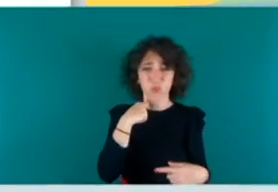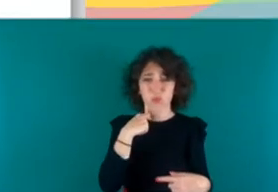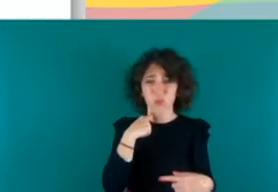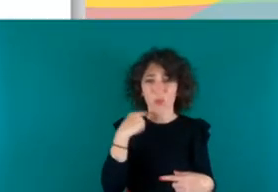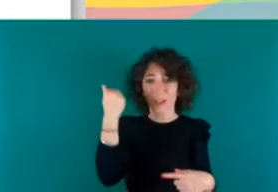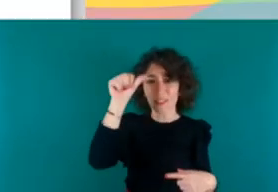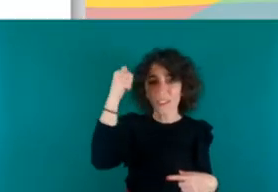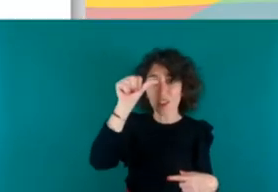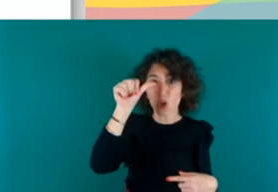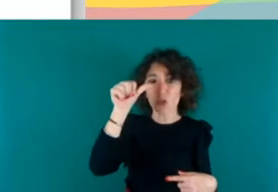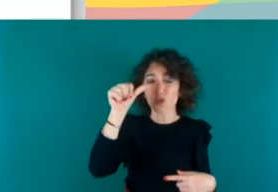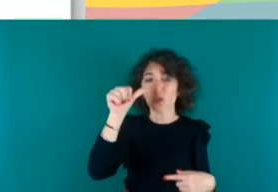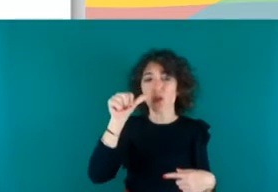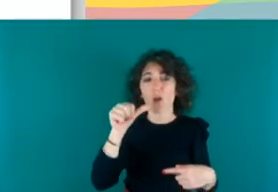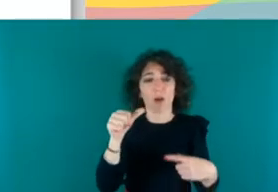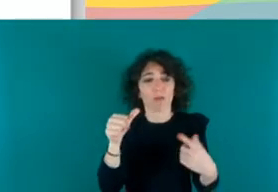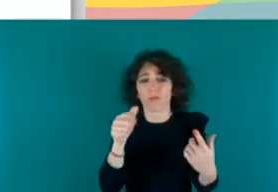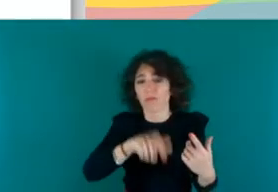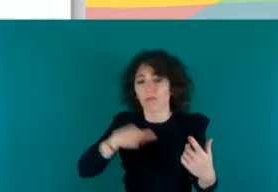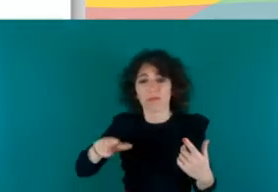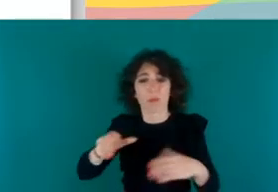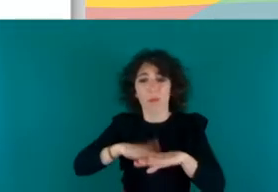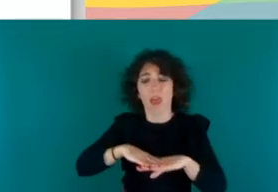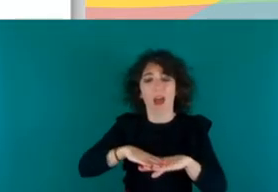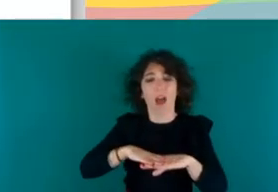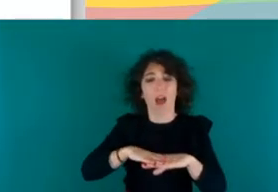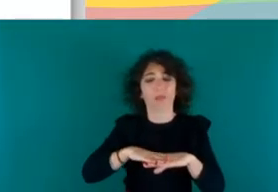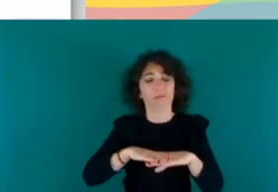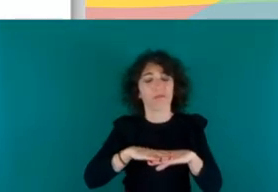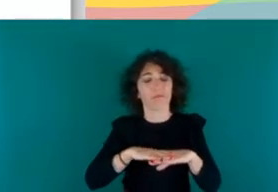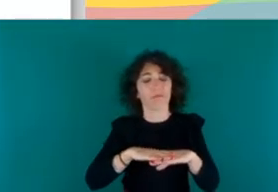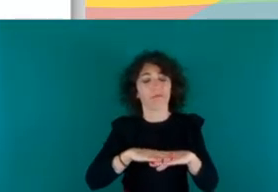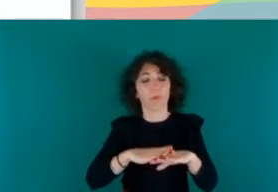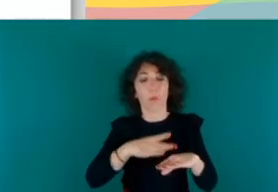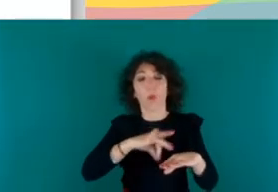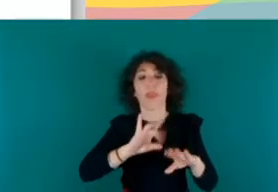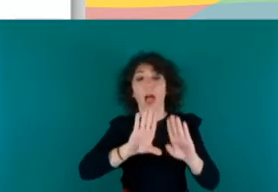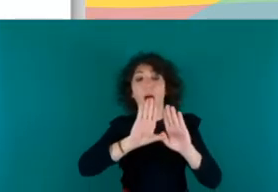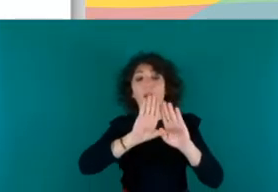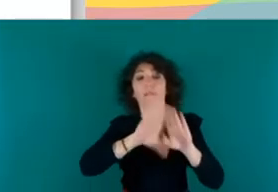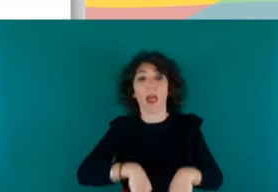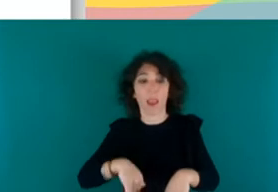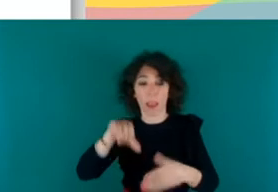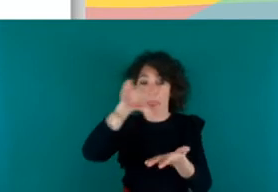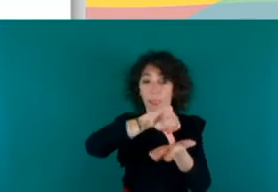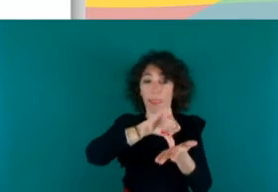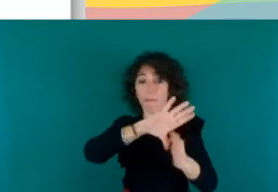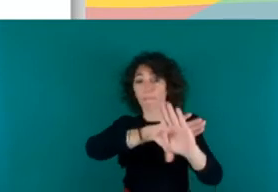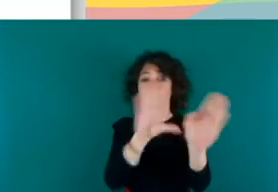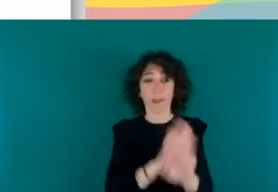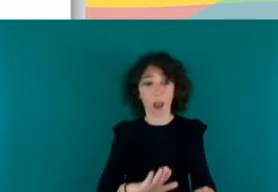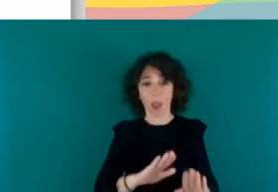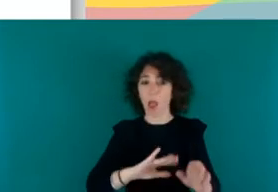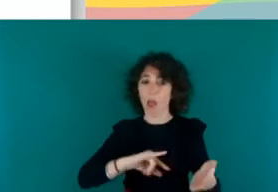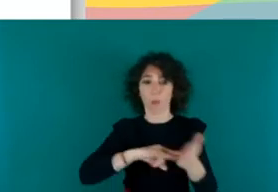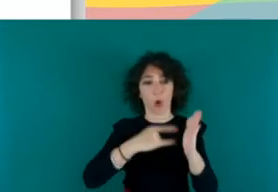entre sus familias para poder llegar a su destino final y terminar con su proyecto migratorio que es donde